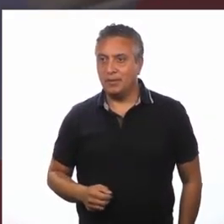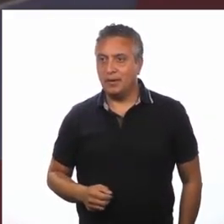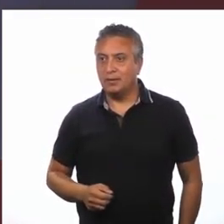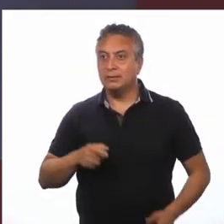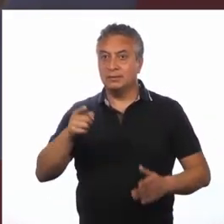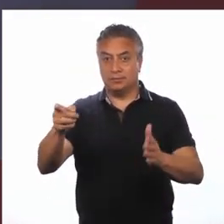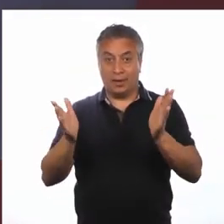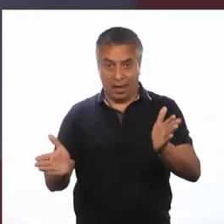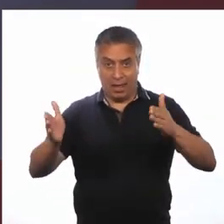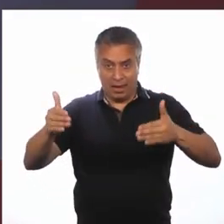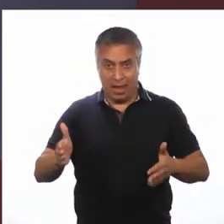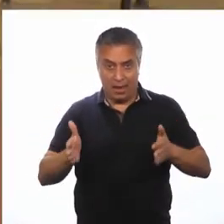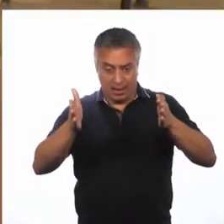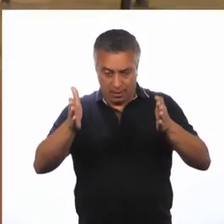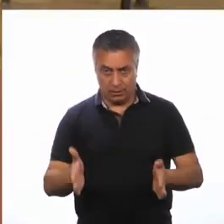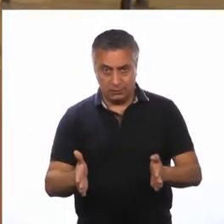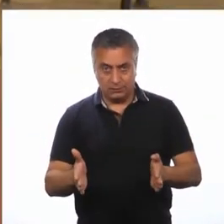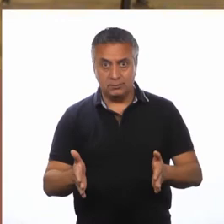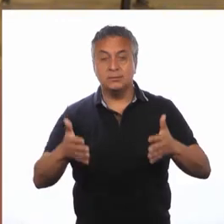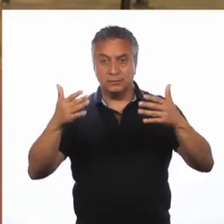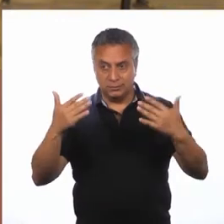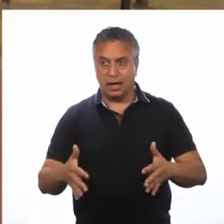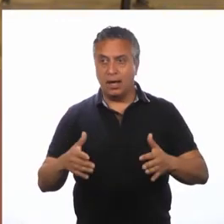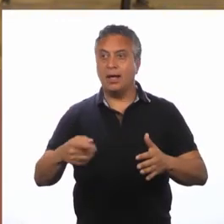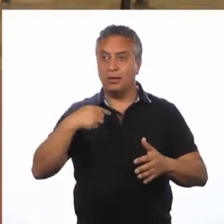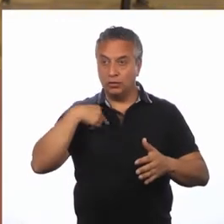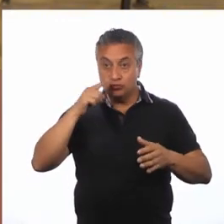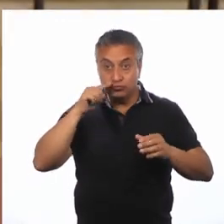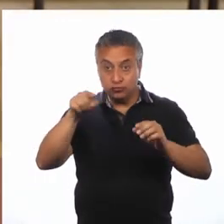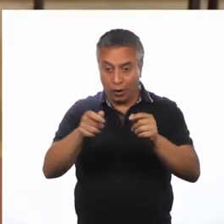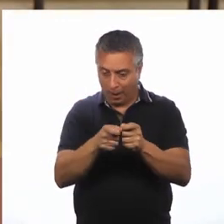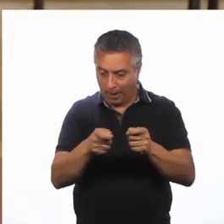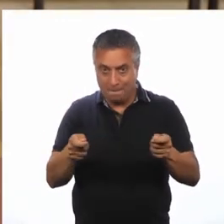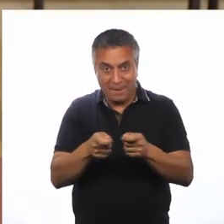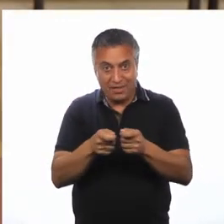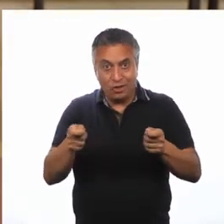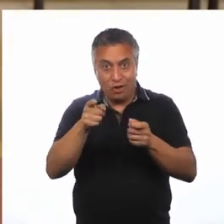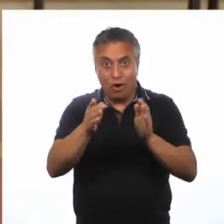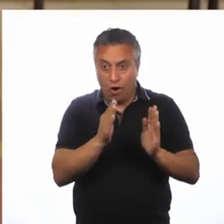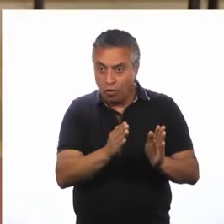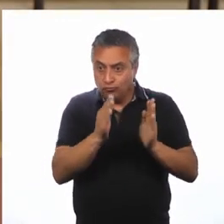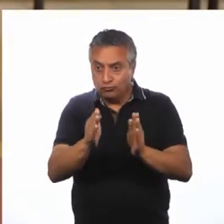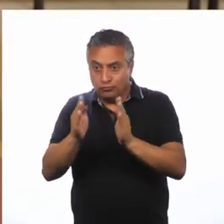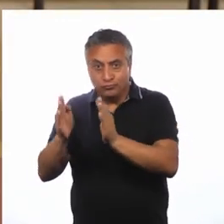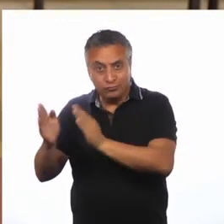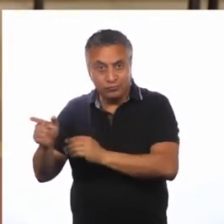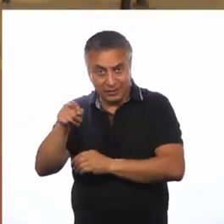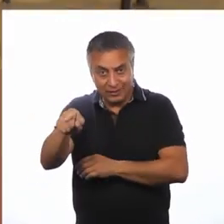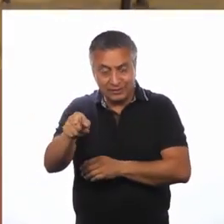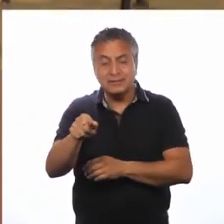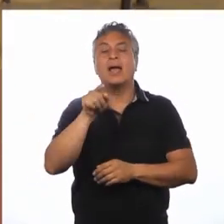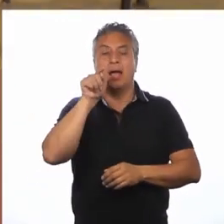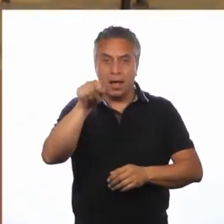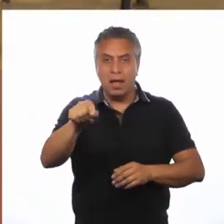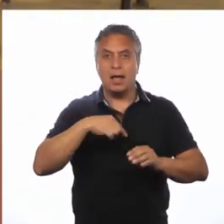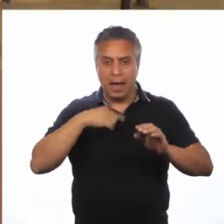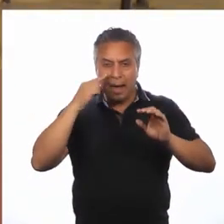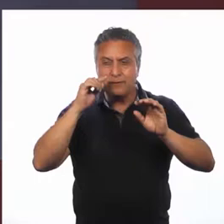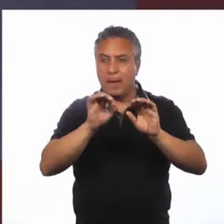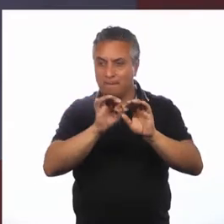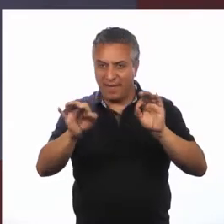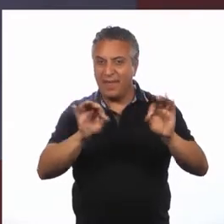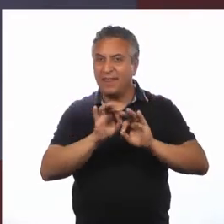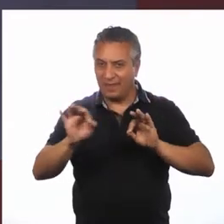Tomaremos nuestra caja Y Con nuestro Medidor De proporción aurea Marcaremos nuestras